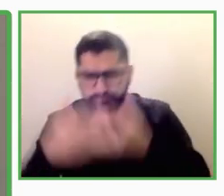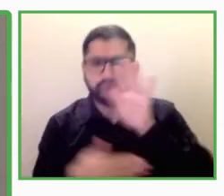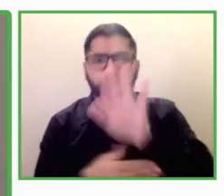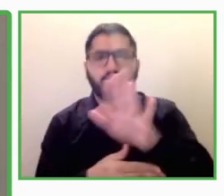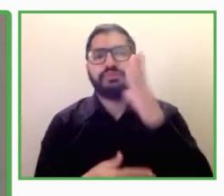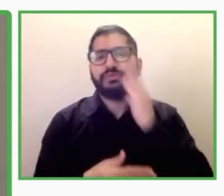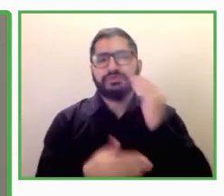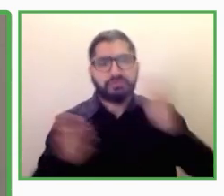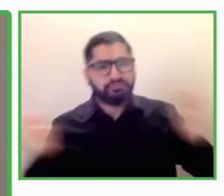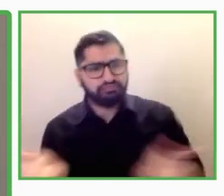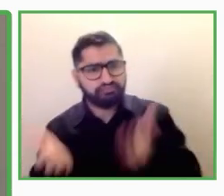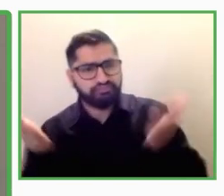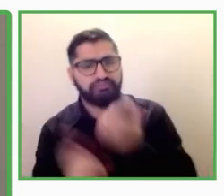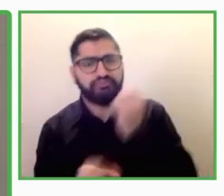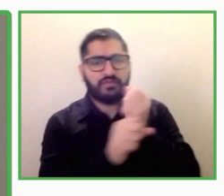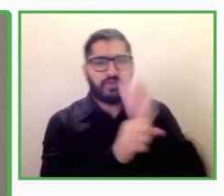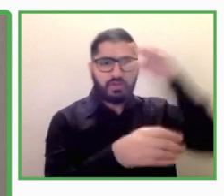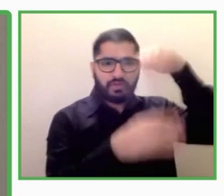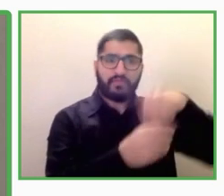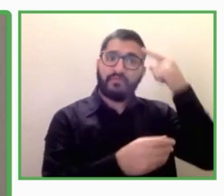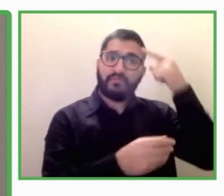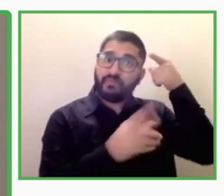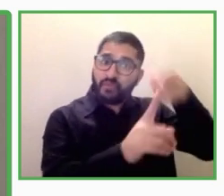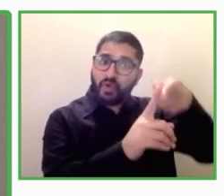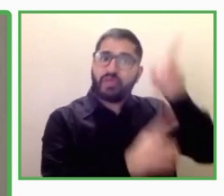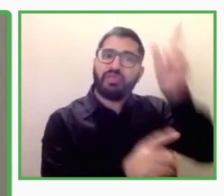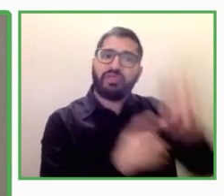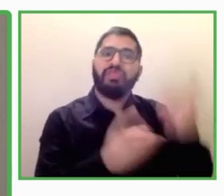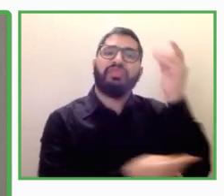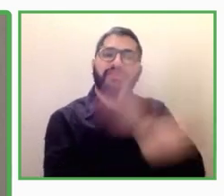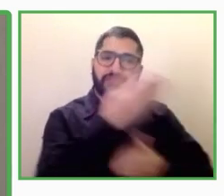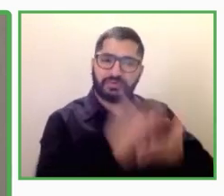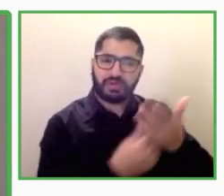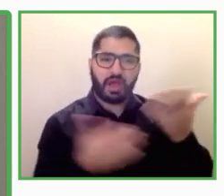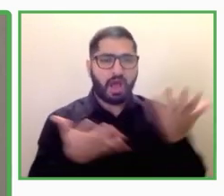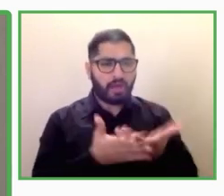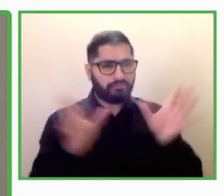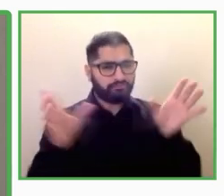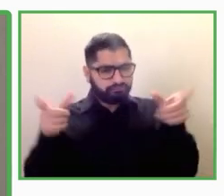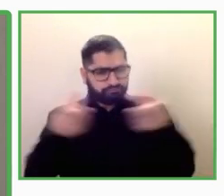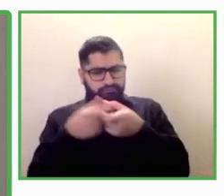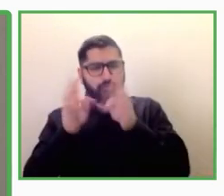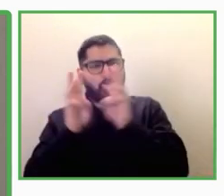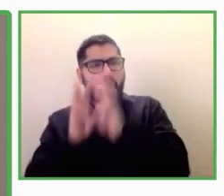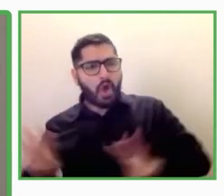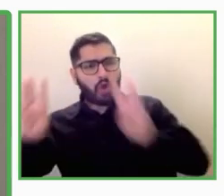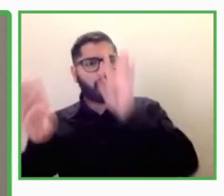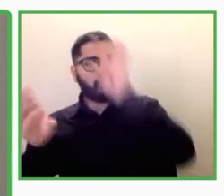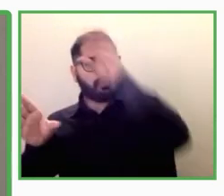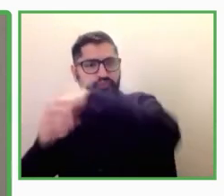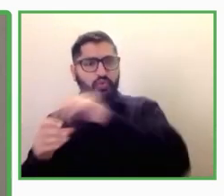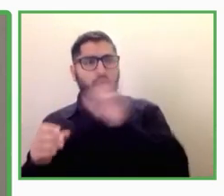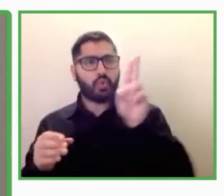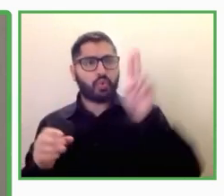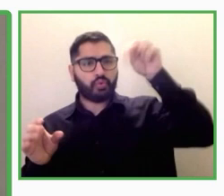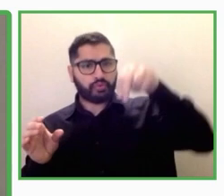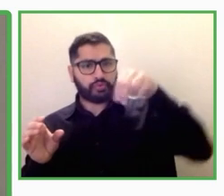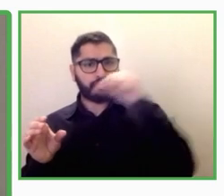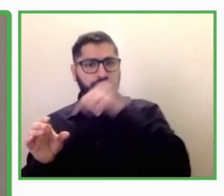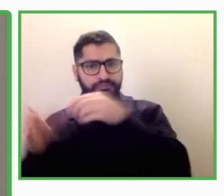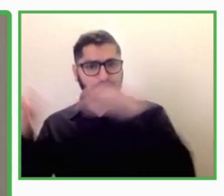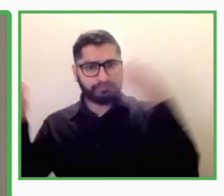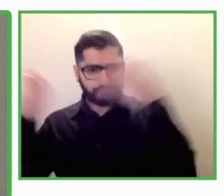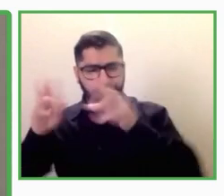Hace unos meses el Comité de Naciones Unidas sobre los Derechos de las Personas con Discapacidad ya hizo una serie de indicaciones sobre